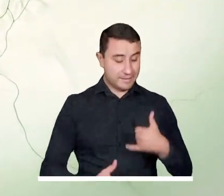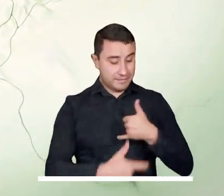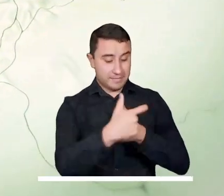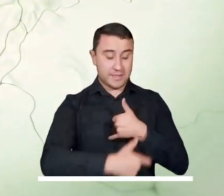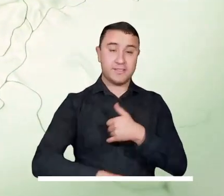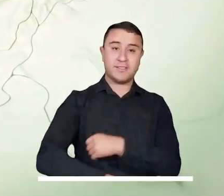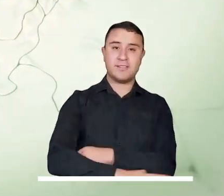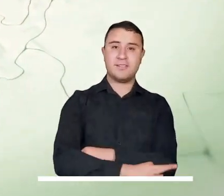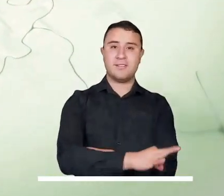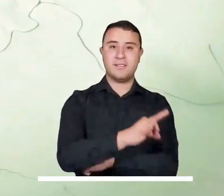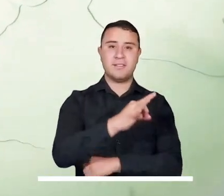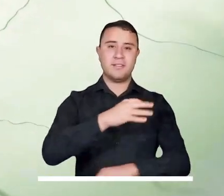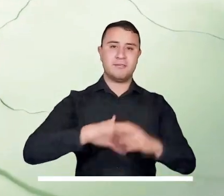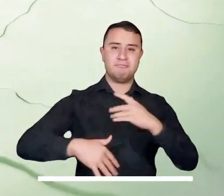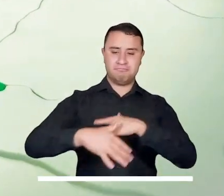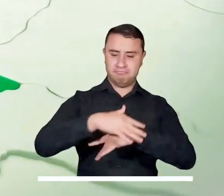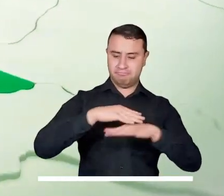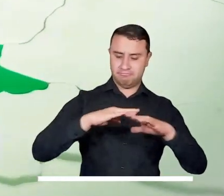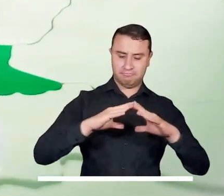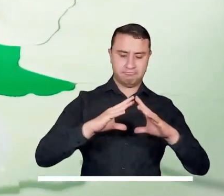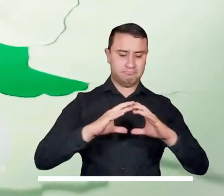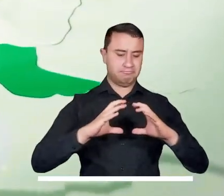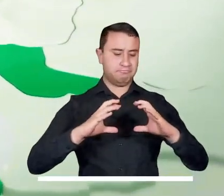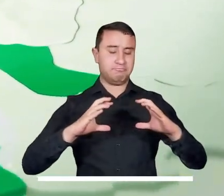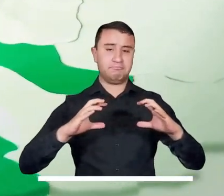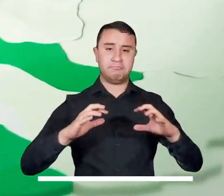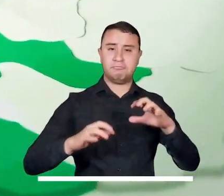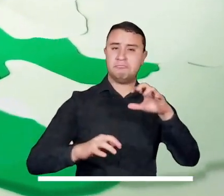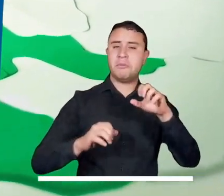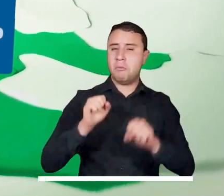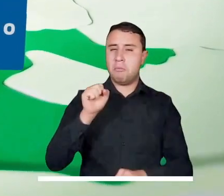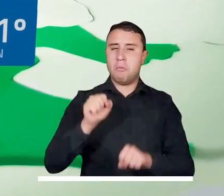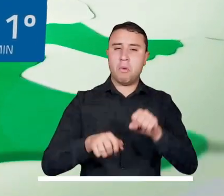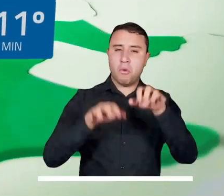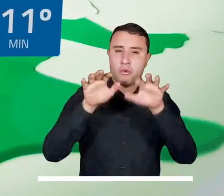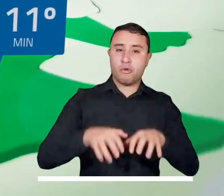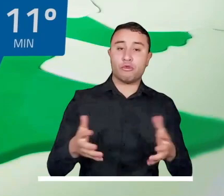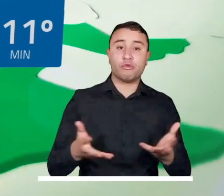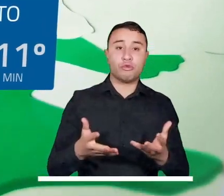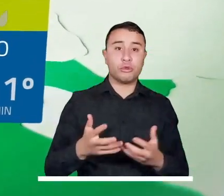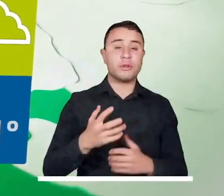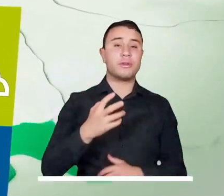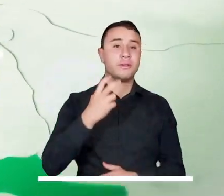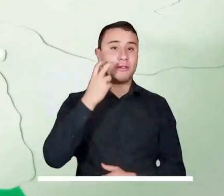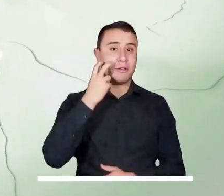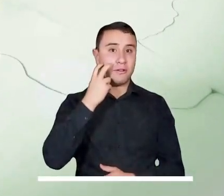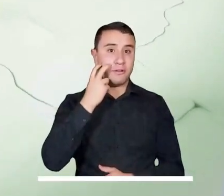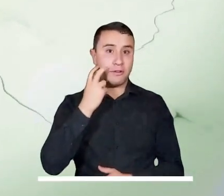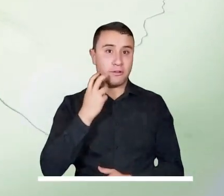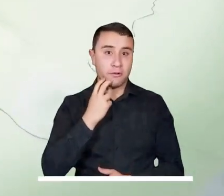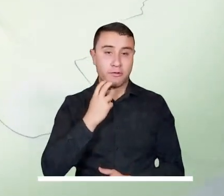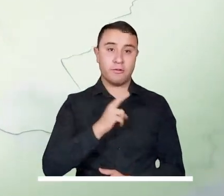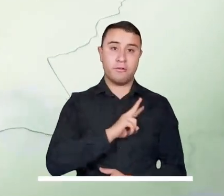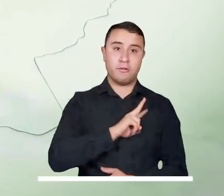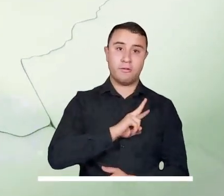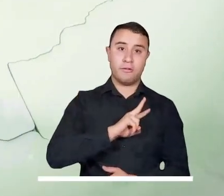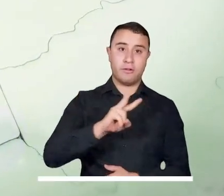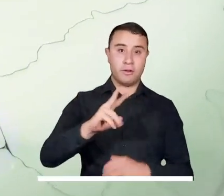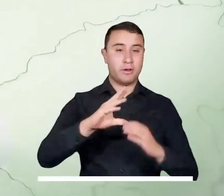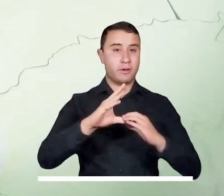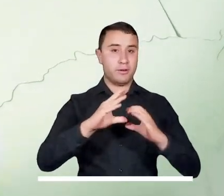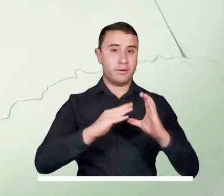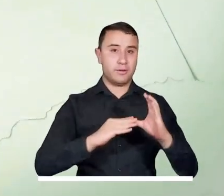La mañana en el Pacífico se espera cielo cubierto y se pueden presentar algunas lluvias sobre Valle del Cauca, Chocó y Cauca.